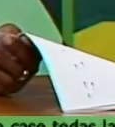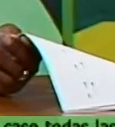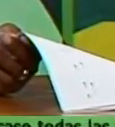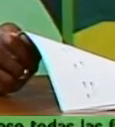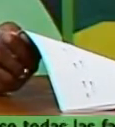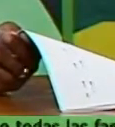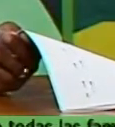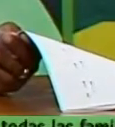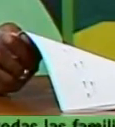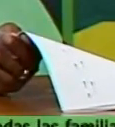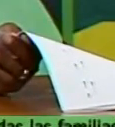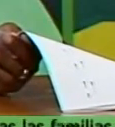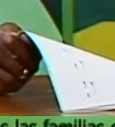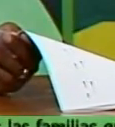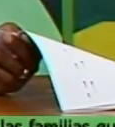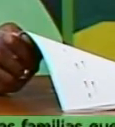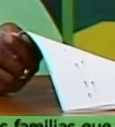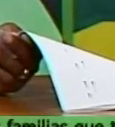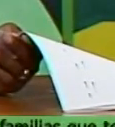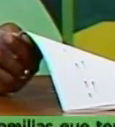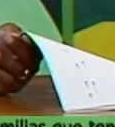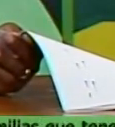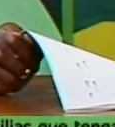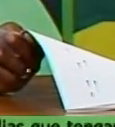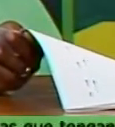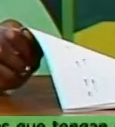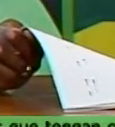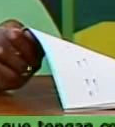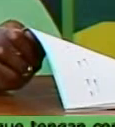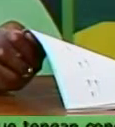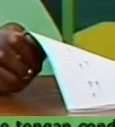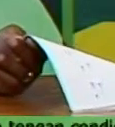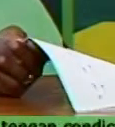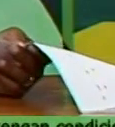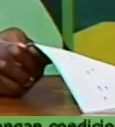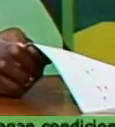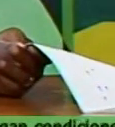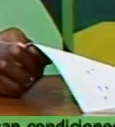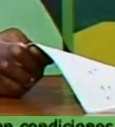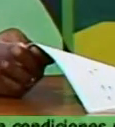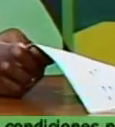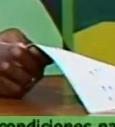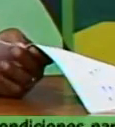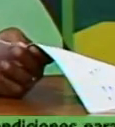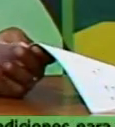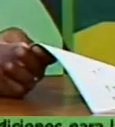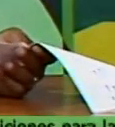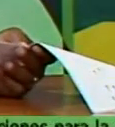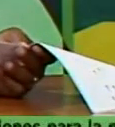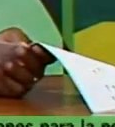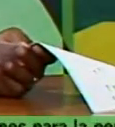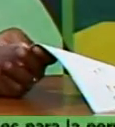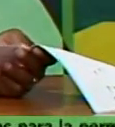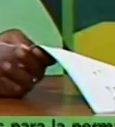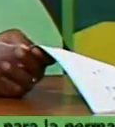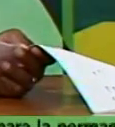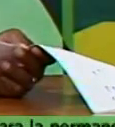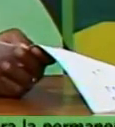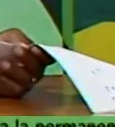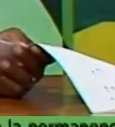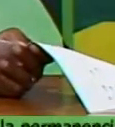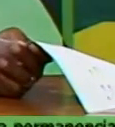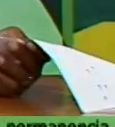nuestras tierras fundamentalmente las tierras entregadas mediante los distintos decretos ley que han